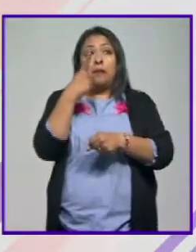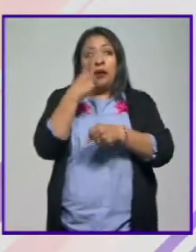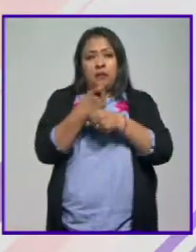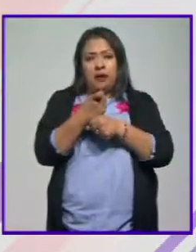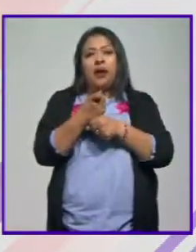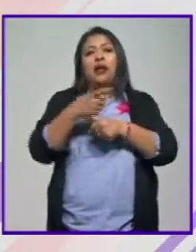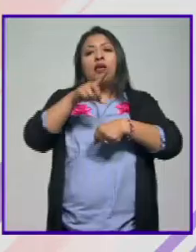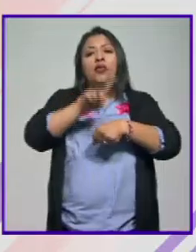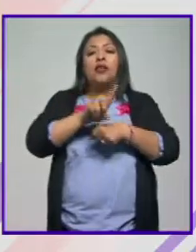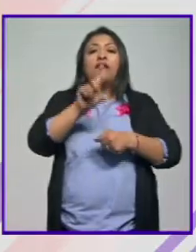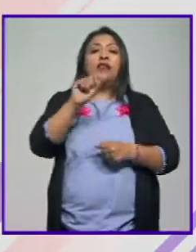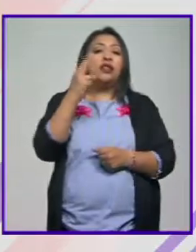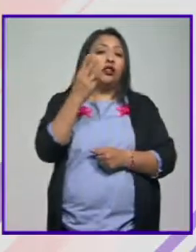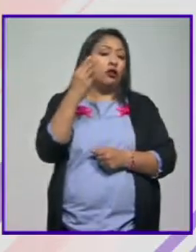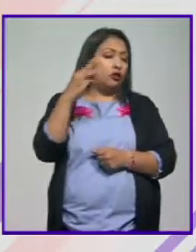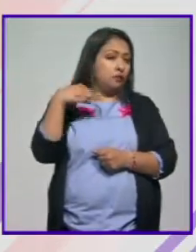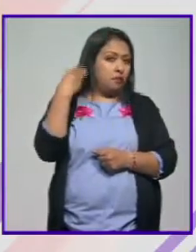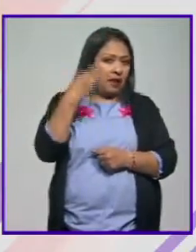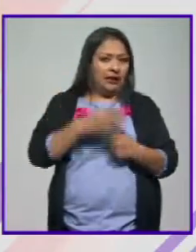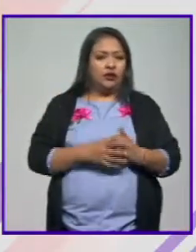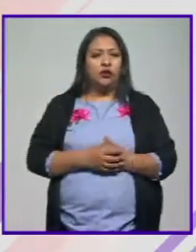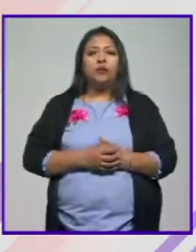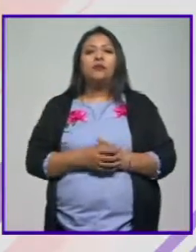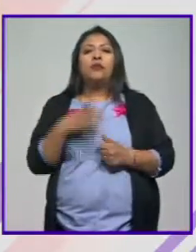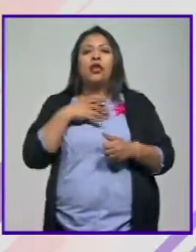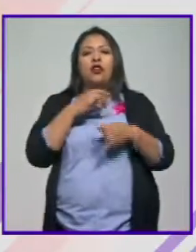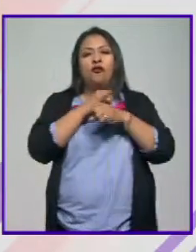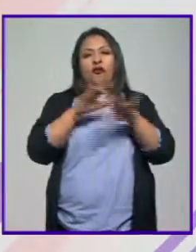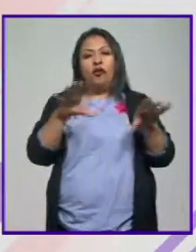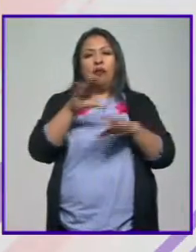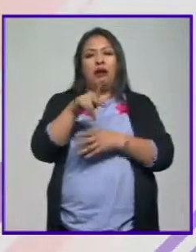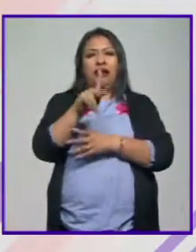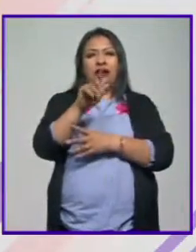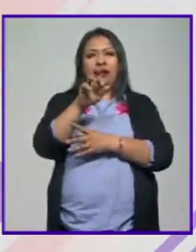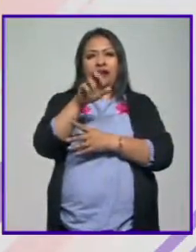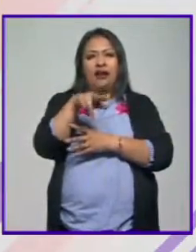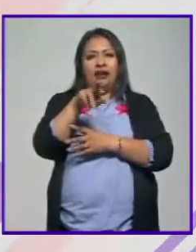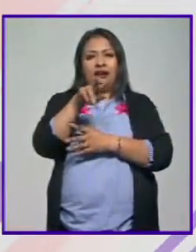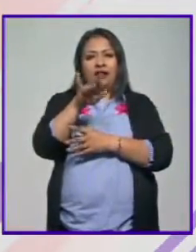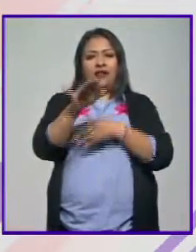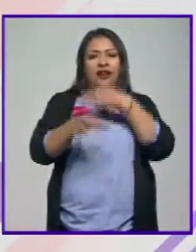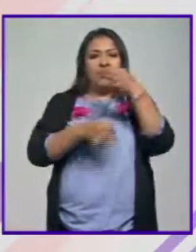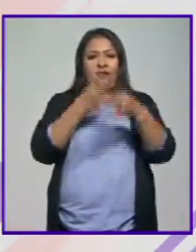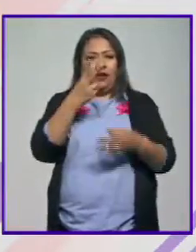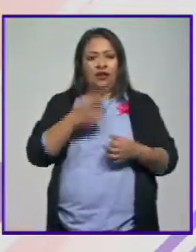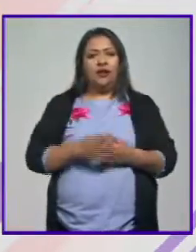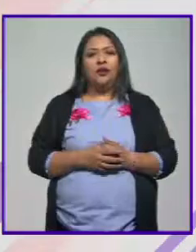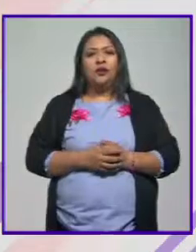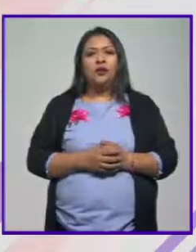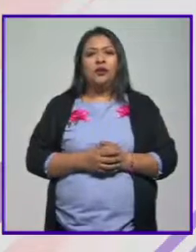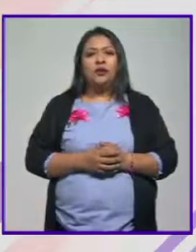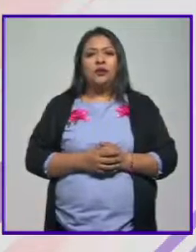se realizará el 22 de marzo. Con información de Karen Rivera, Noticias 22.